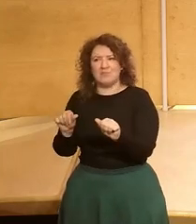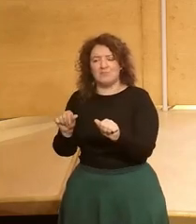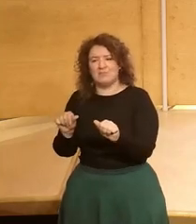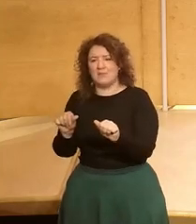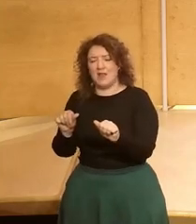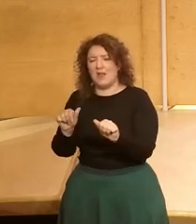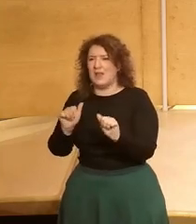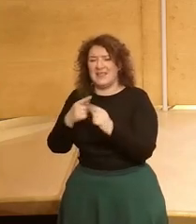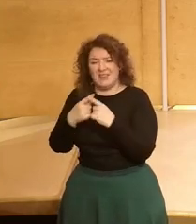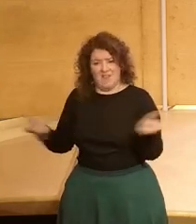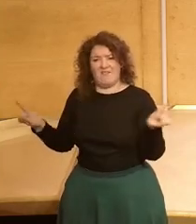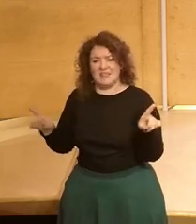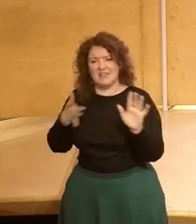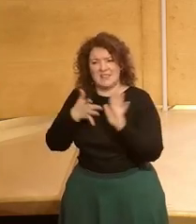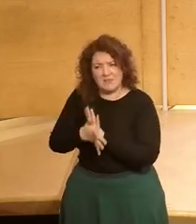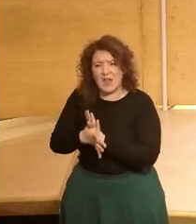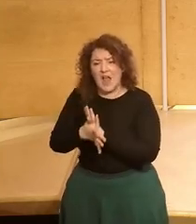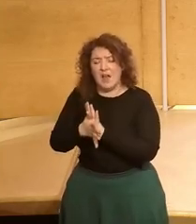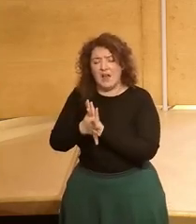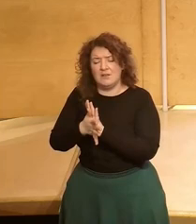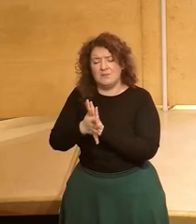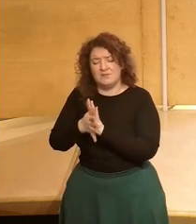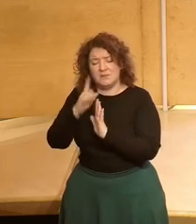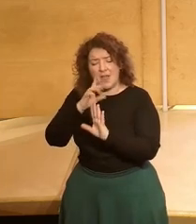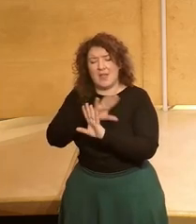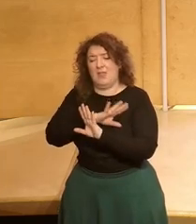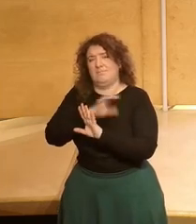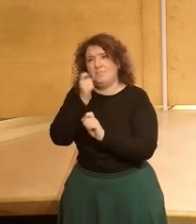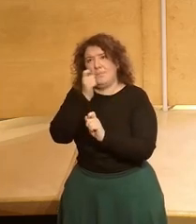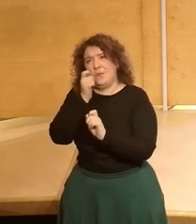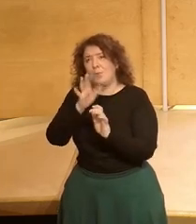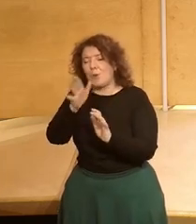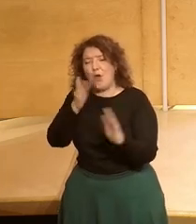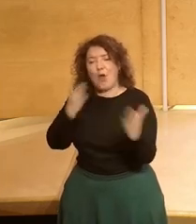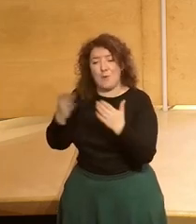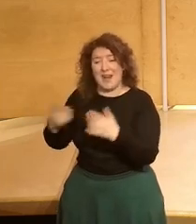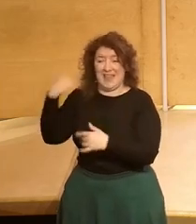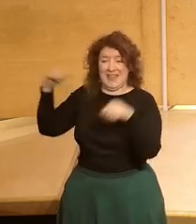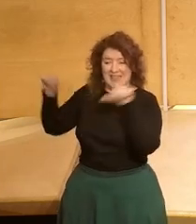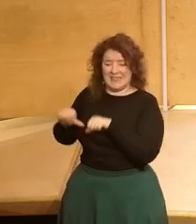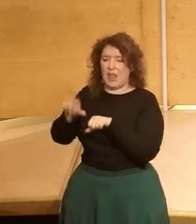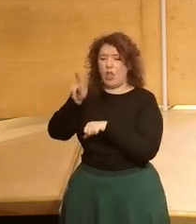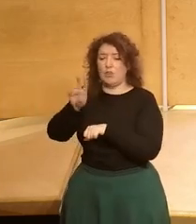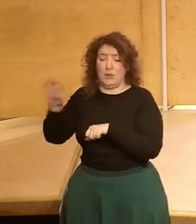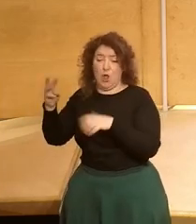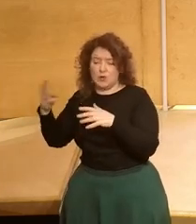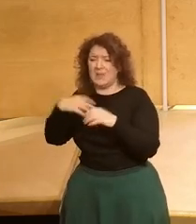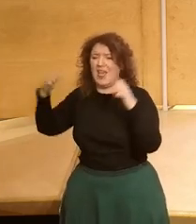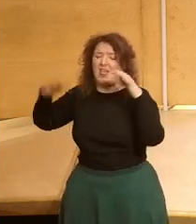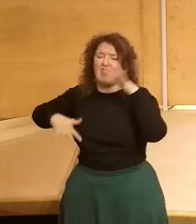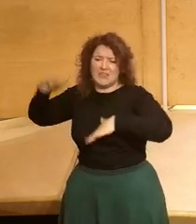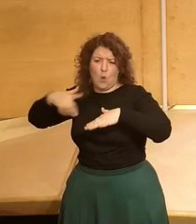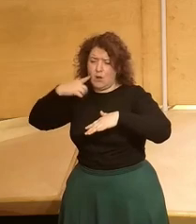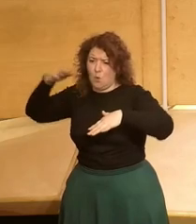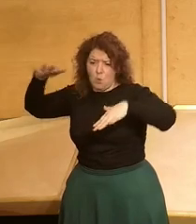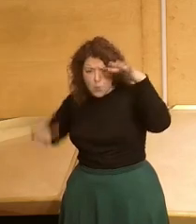realmente al final se vio durante la crisis anterior efectivamente cómo crecía la desigualdad cómo era una